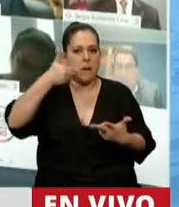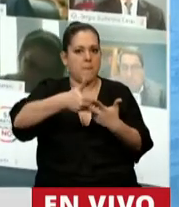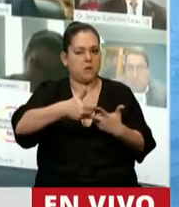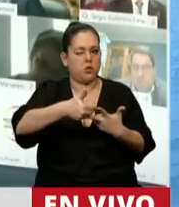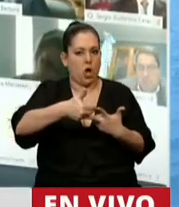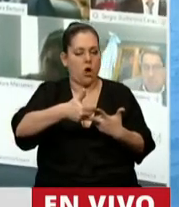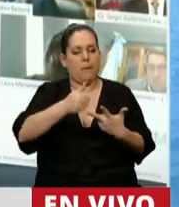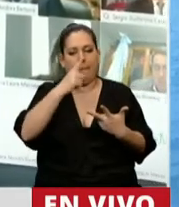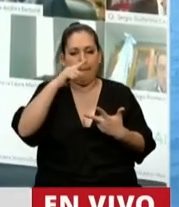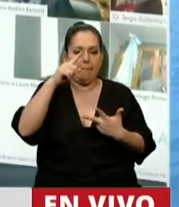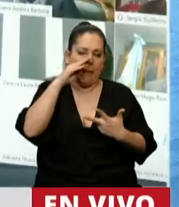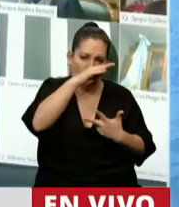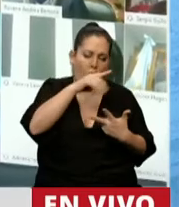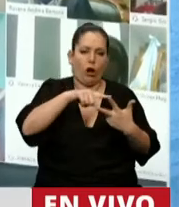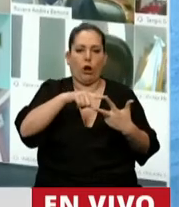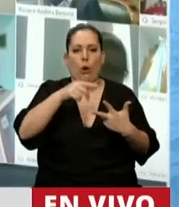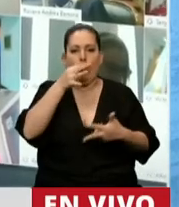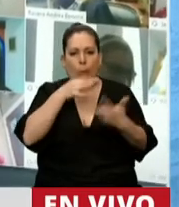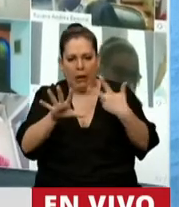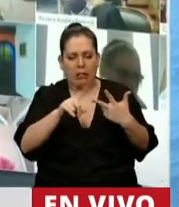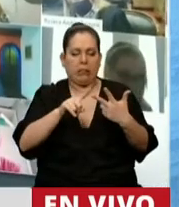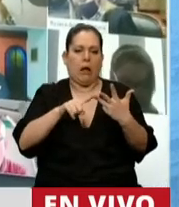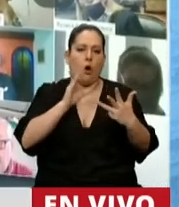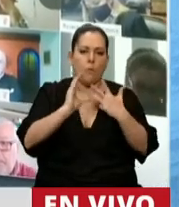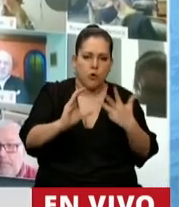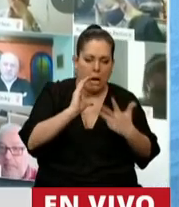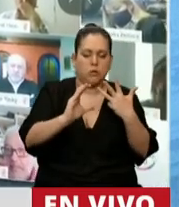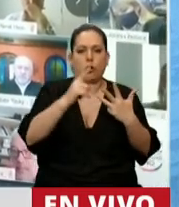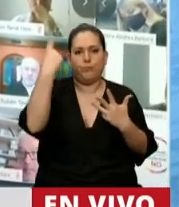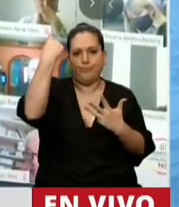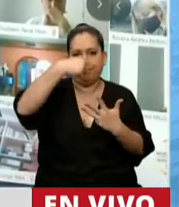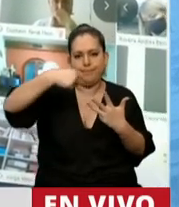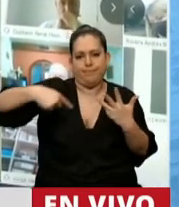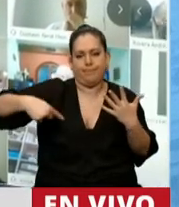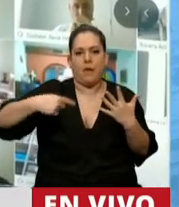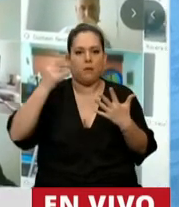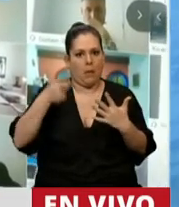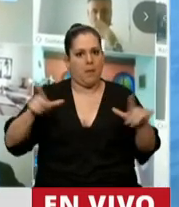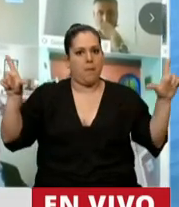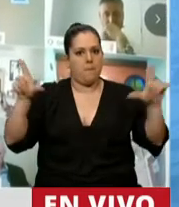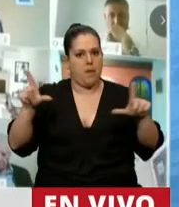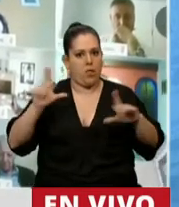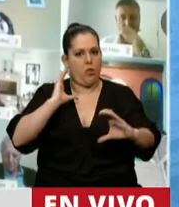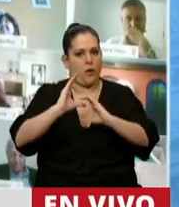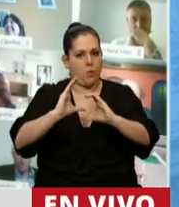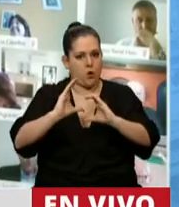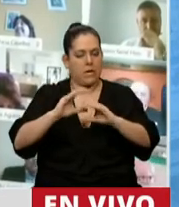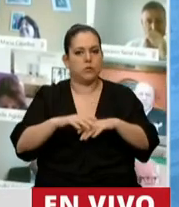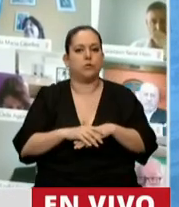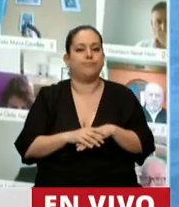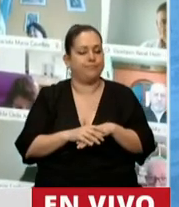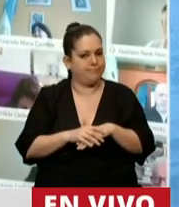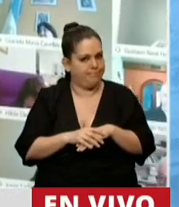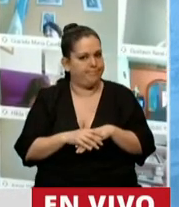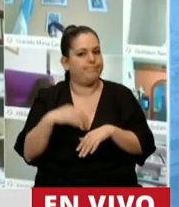del petróleo, de la venta y de las comunicaciones, por supuesto. No me voy a olvidar de los medios de comunicación en los que somos